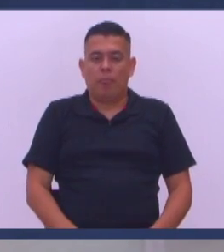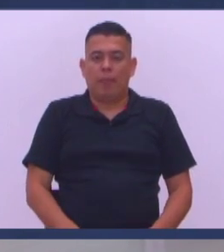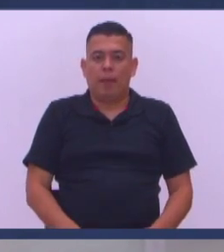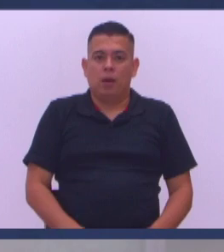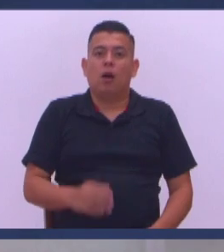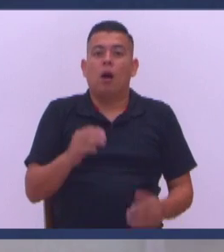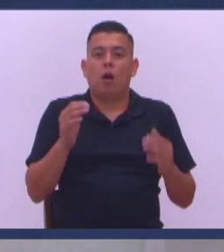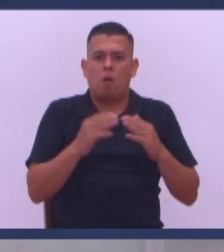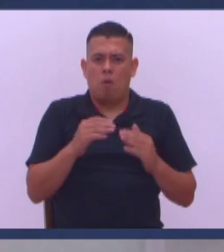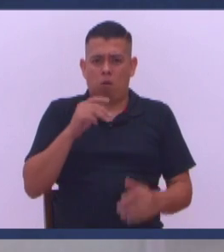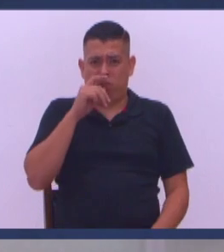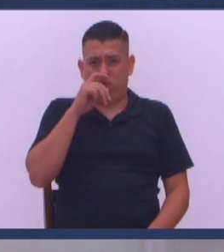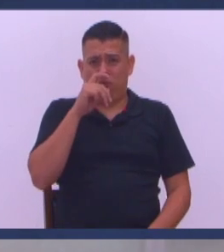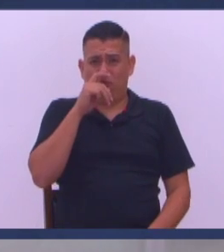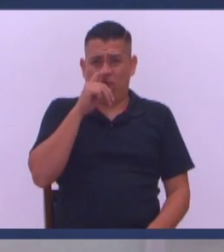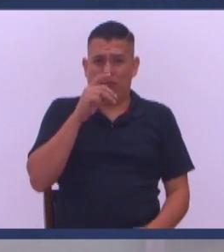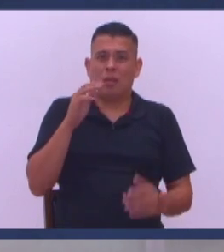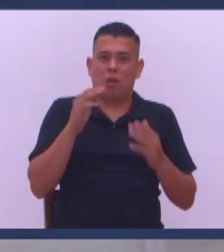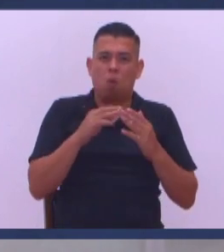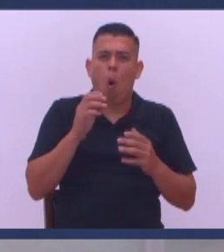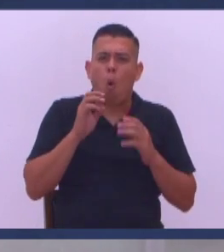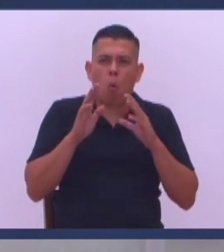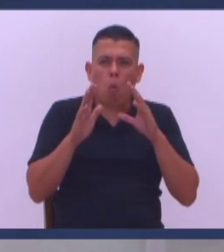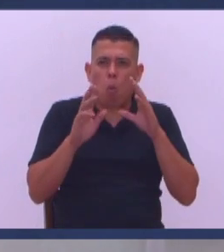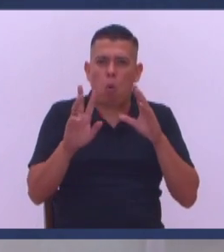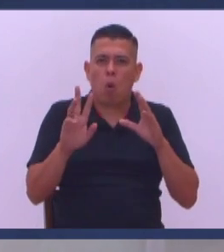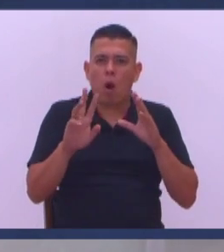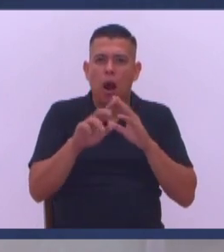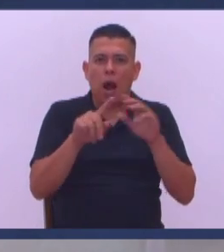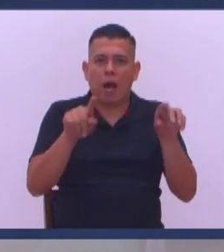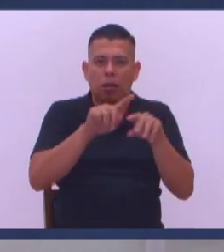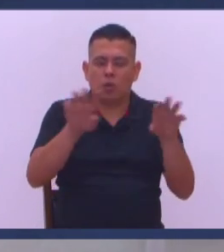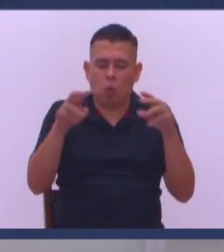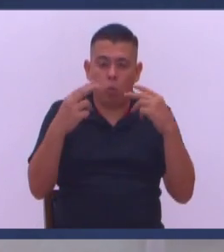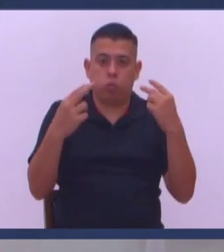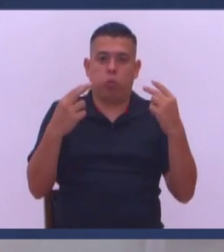El orgullo Es como el mal aliento Todos lo notan Menos uno